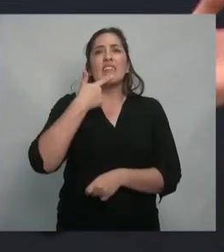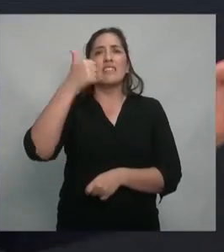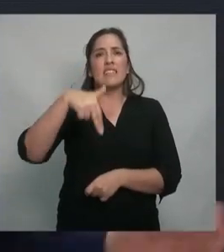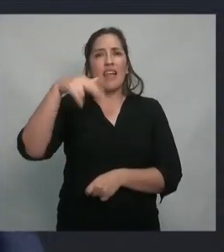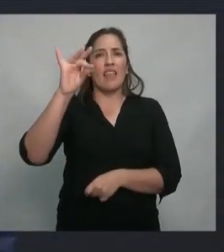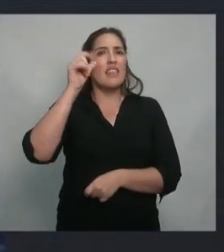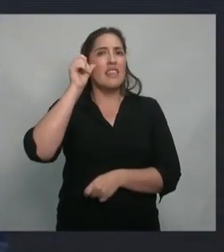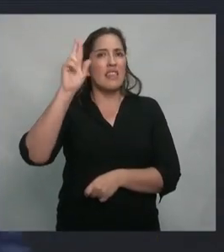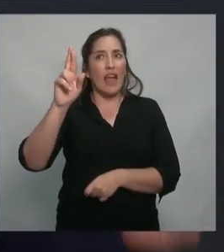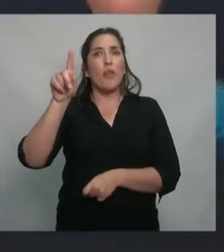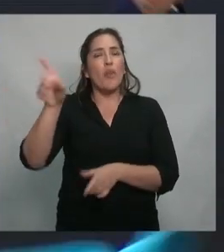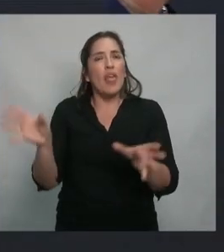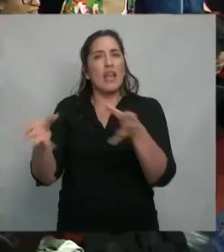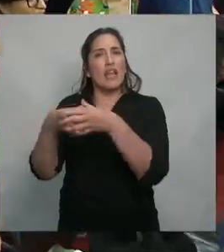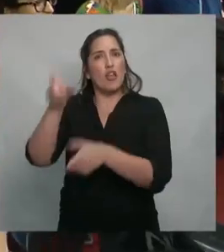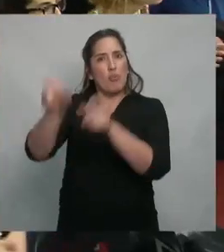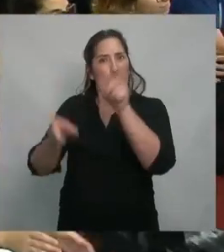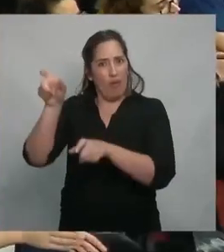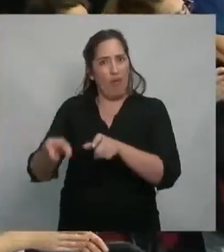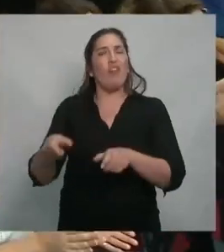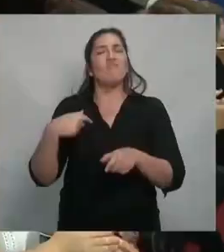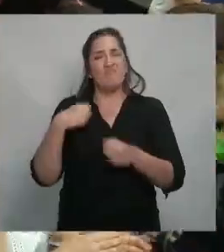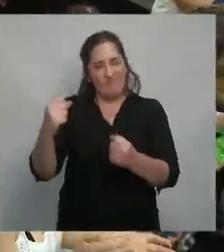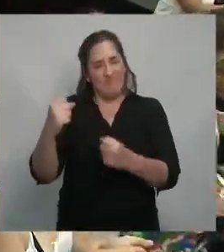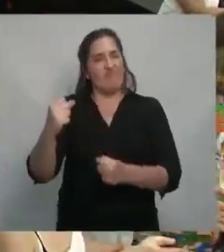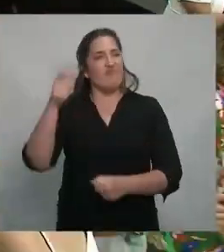y aquí está el equipo de Bernie Sanders, estamos con Bernie.